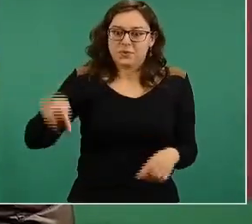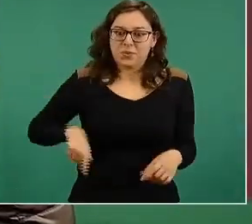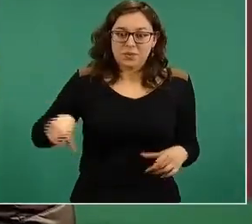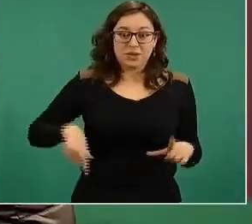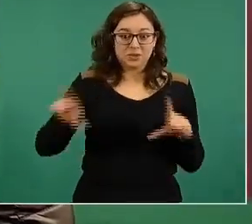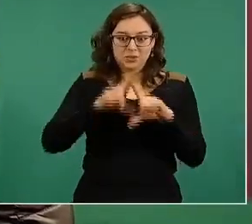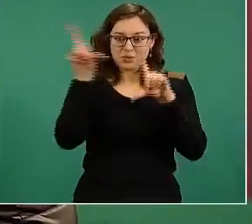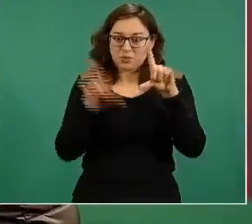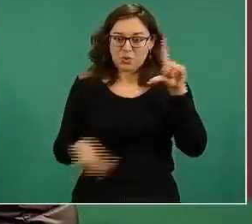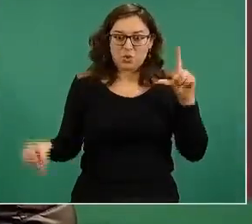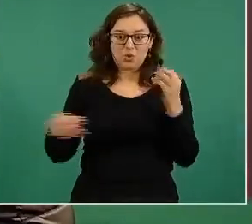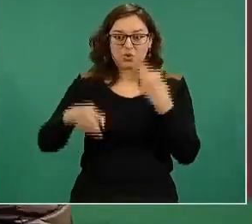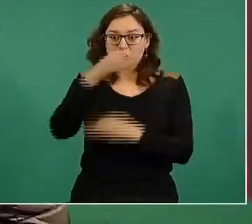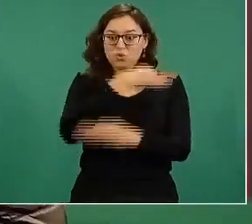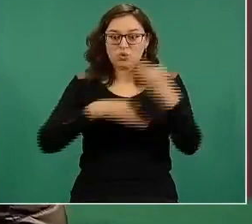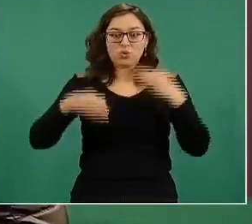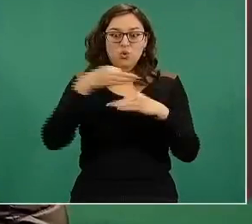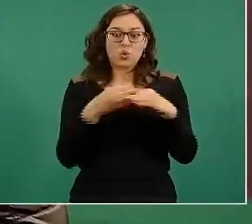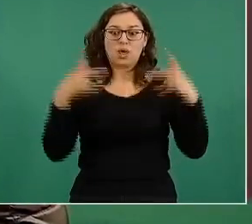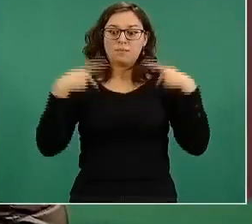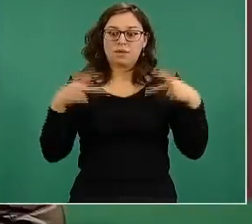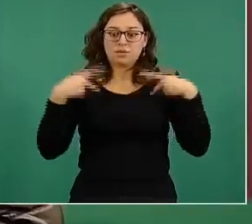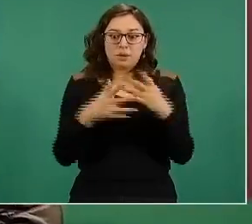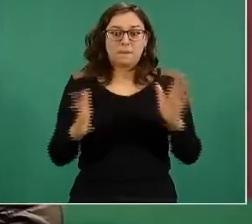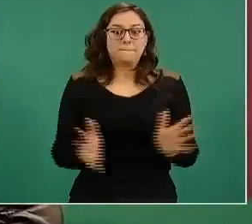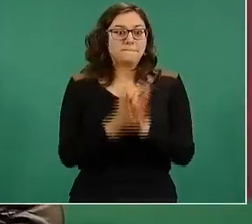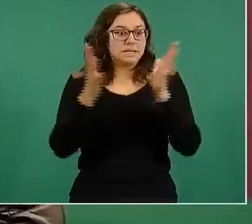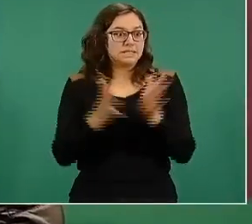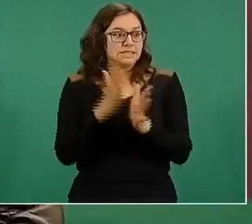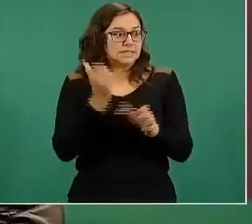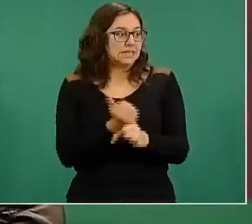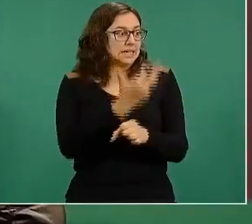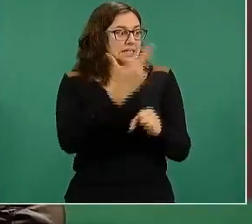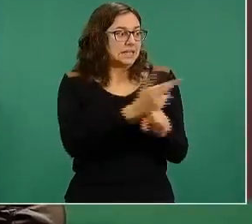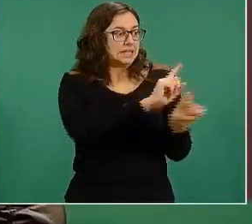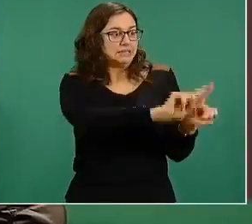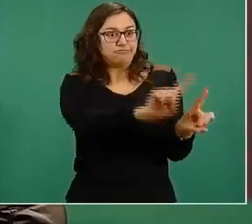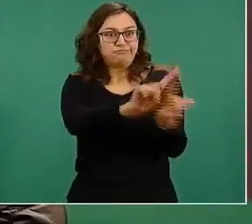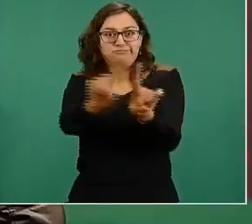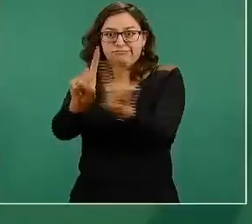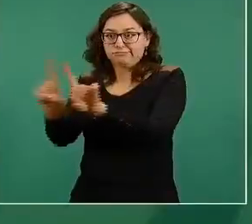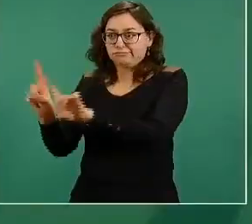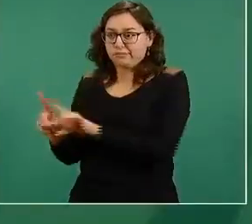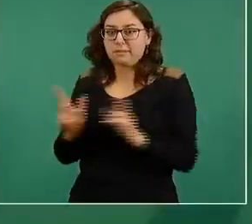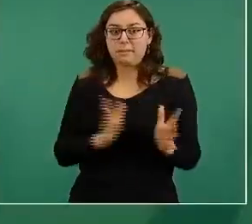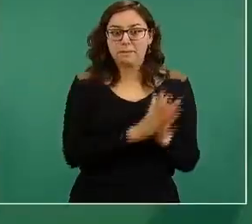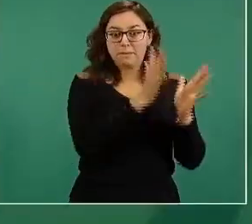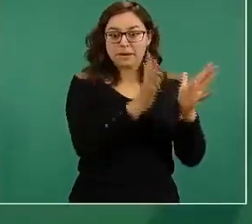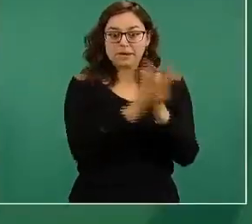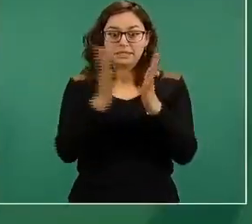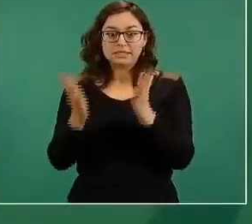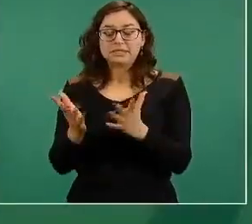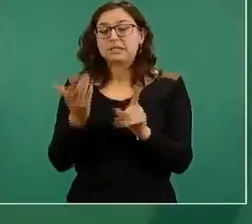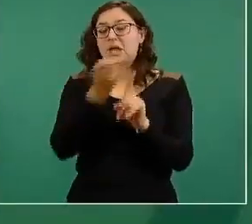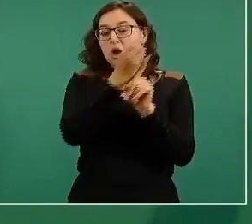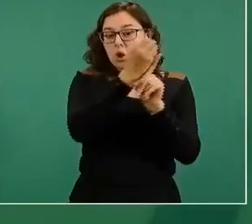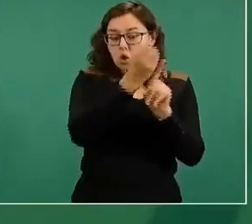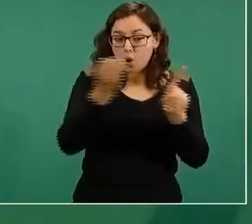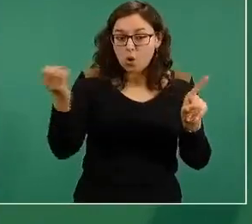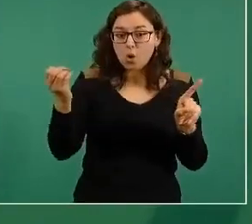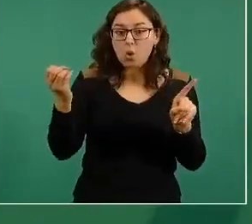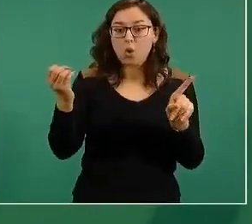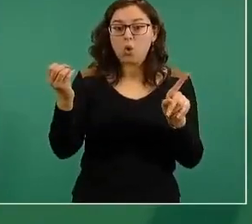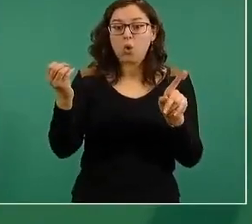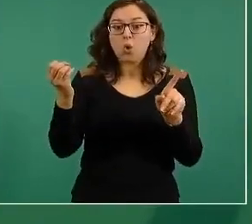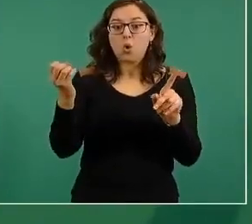participando múltiples secretarías de Estado bajo un esquema que